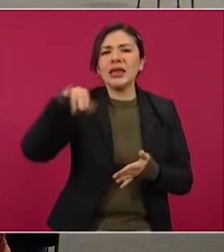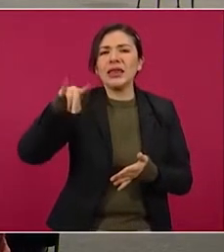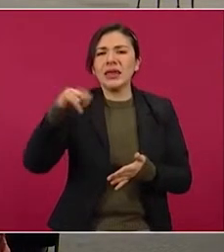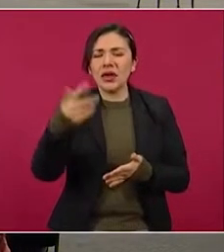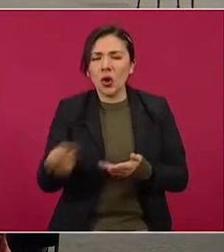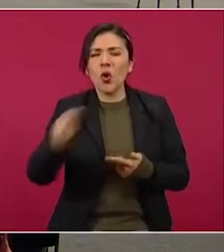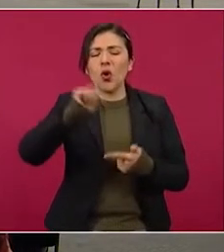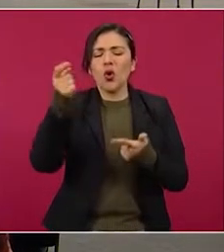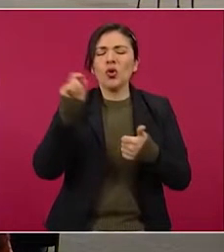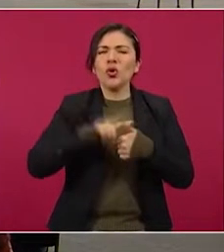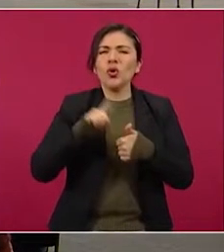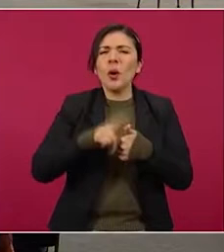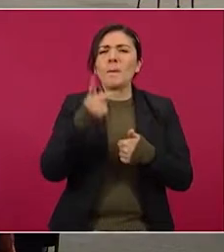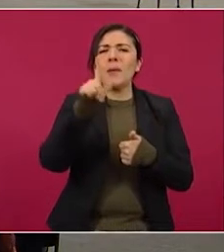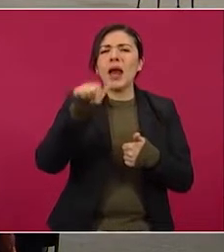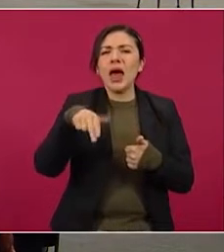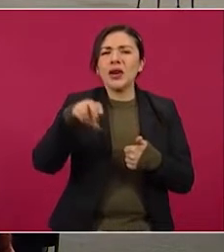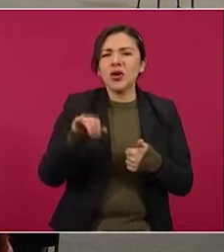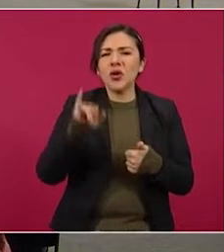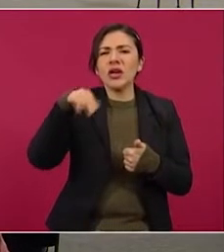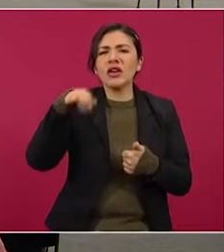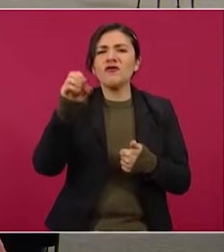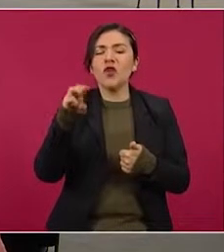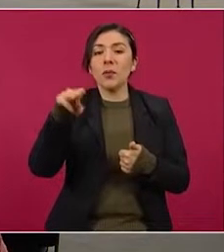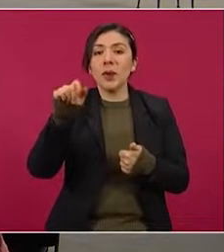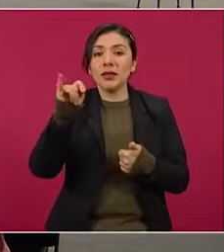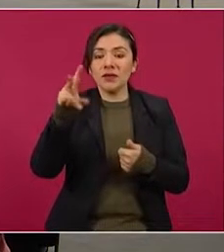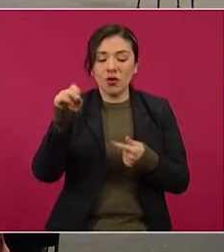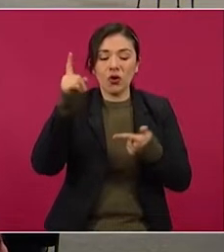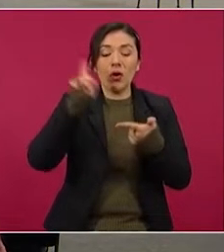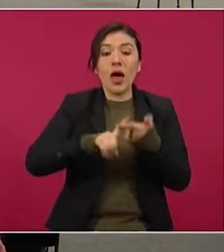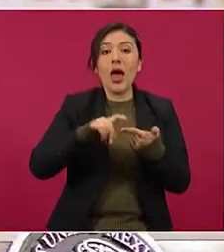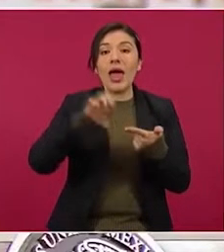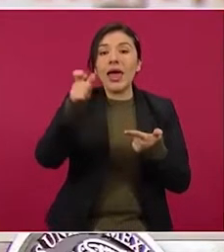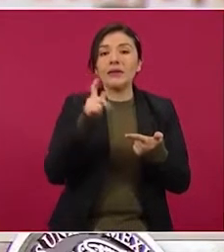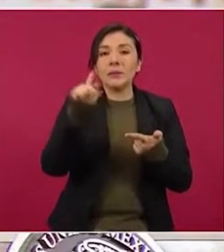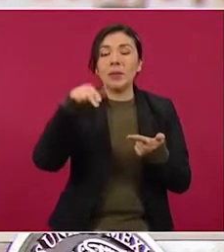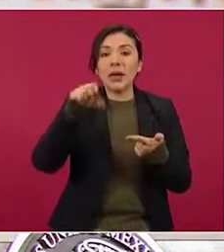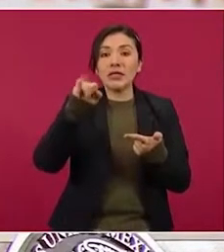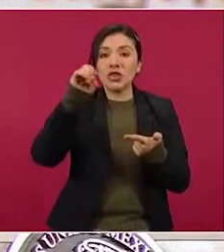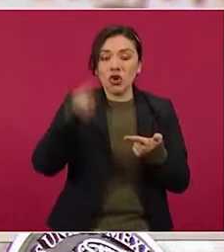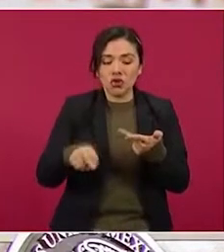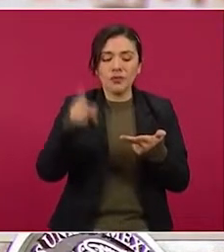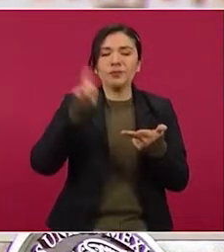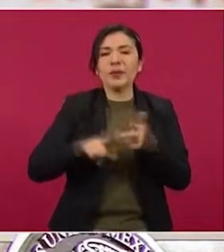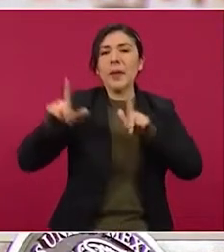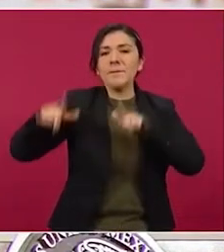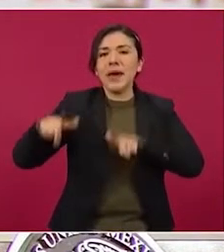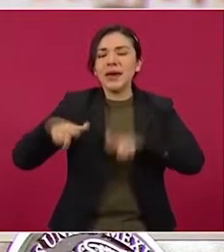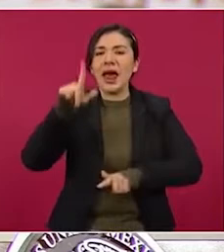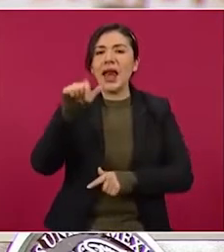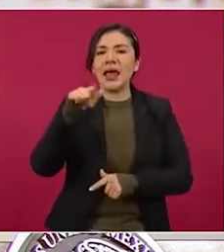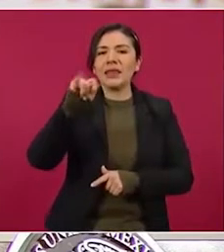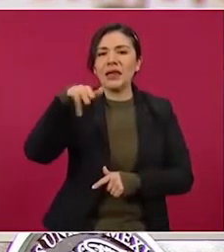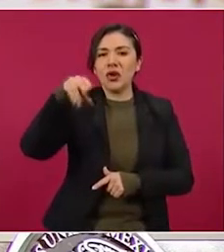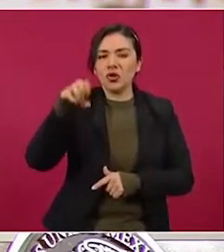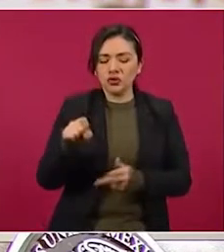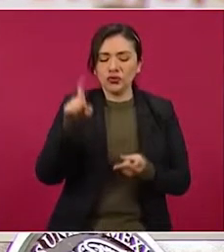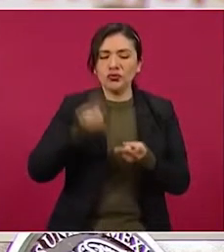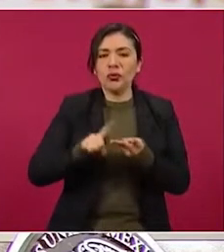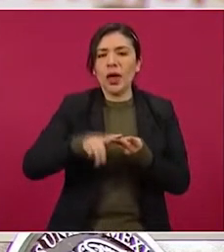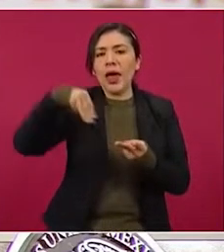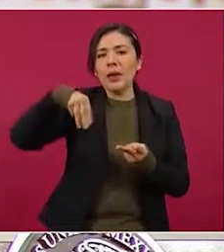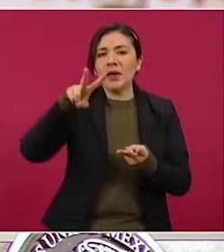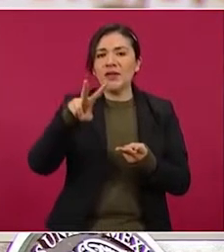Plano Informativo, Expansión, La Plataforma Latinos, MBS Noticias y